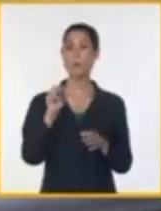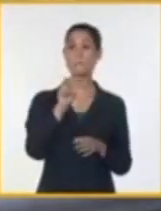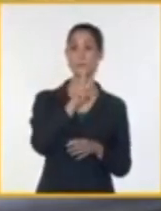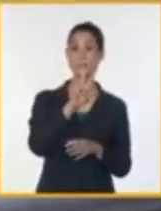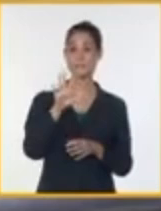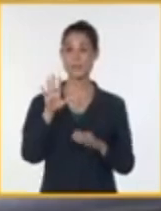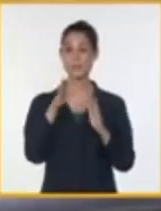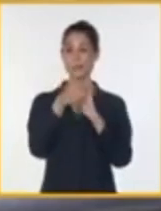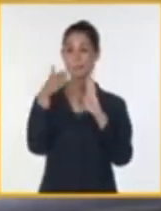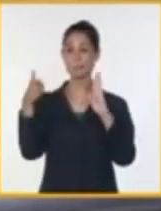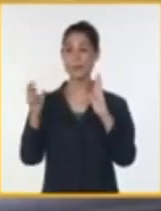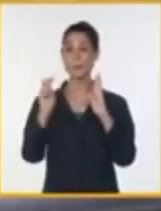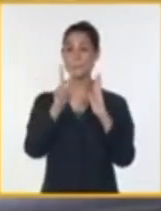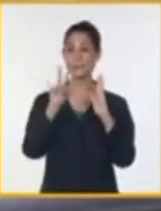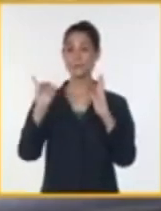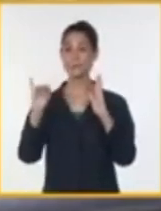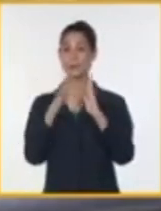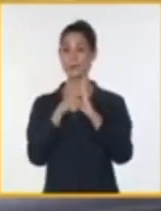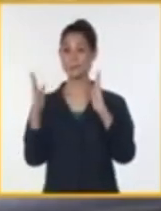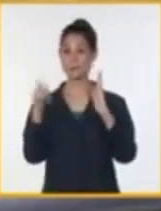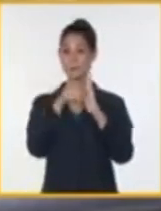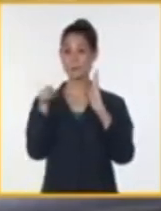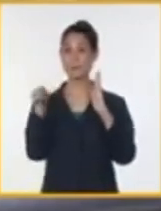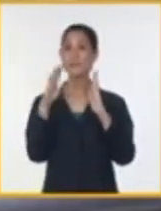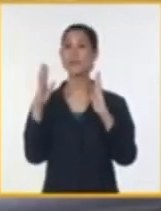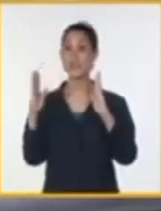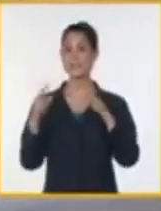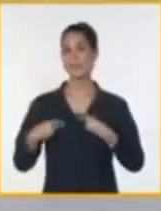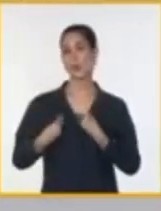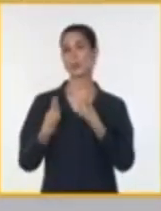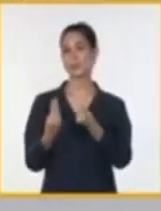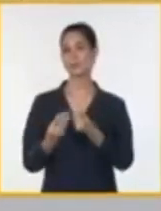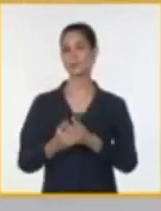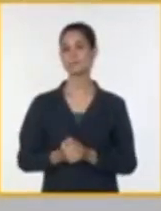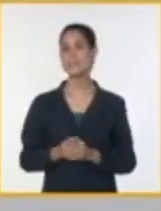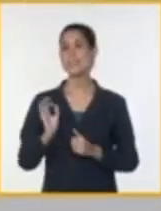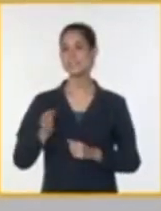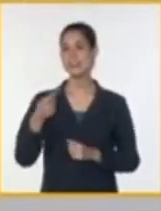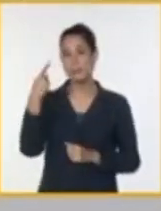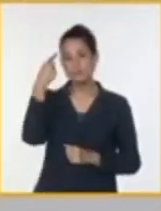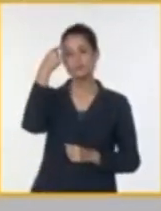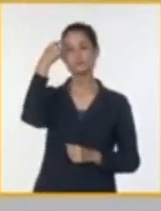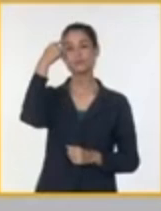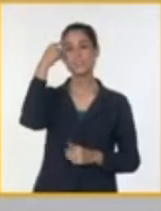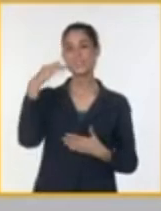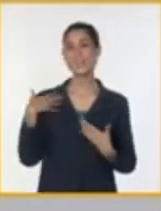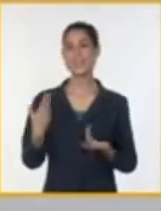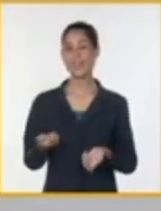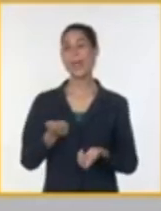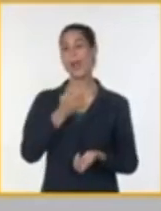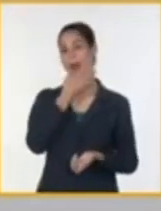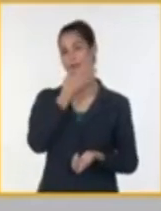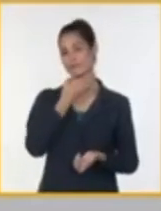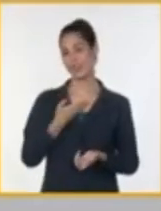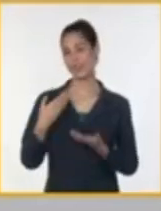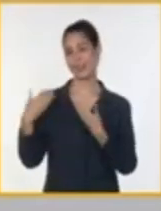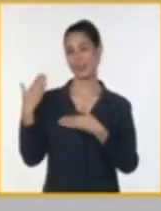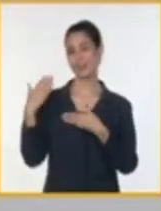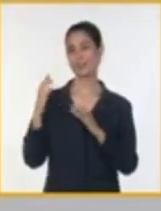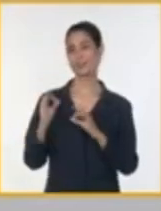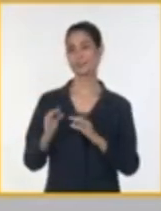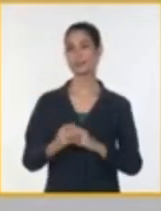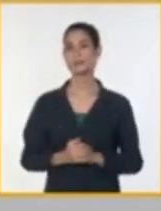al creador de este programa y del comandante de esta revolución, el compañero Fidel. Y entonces estaremos también